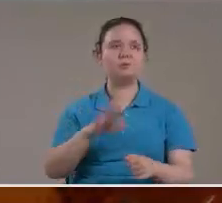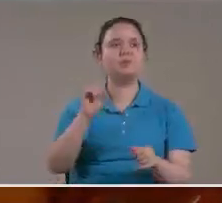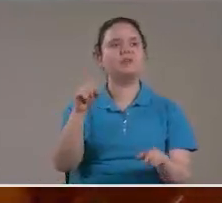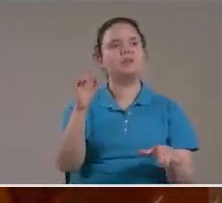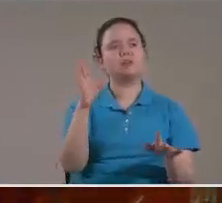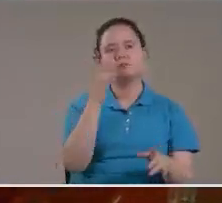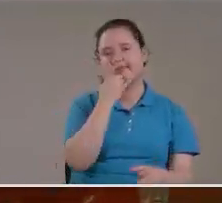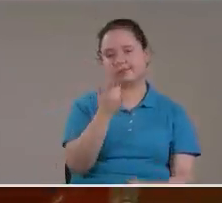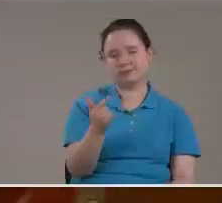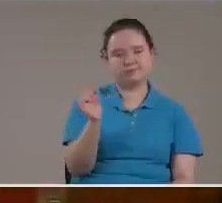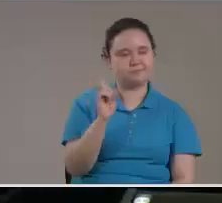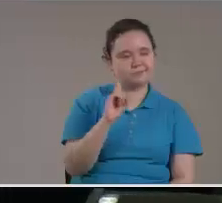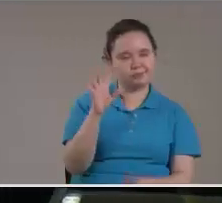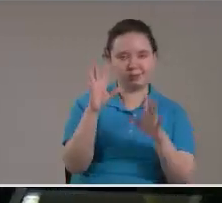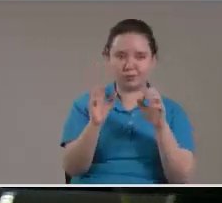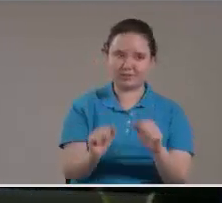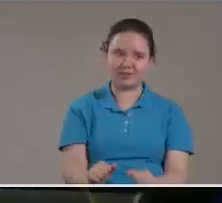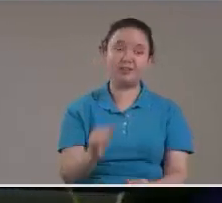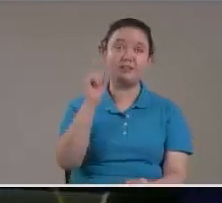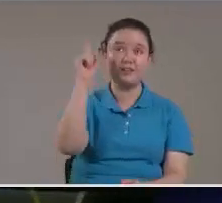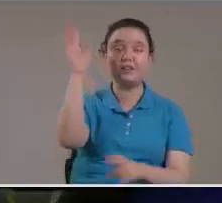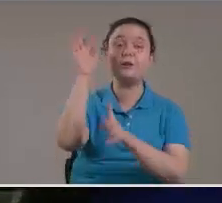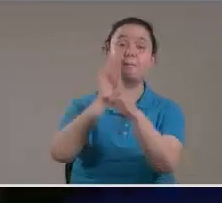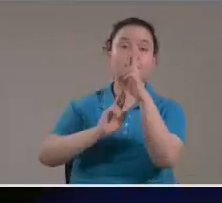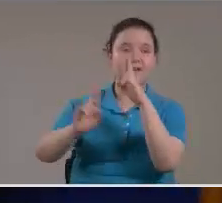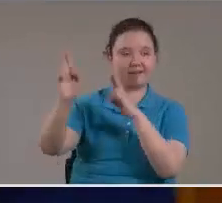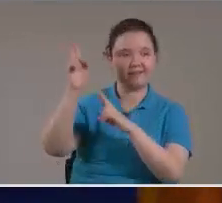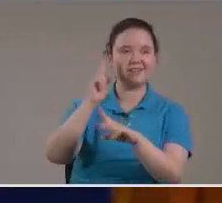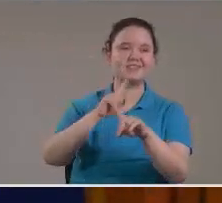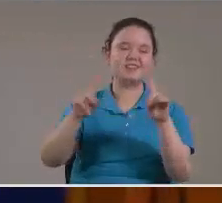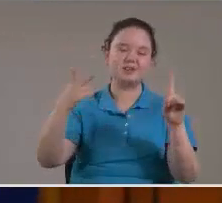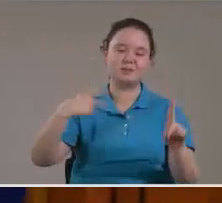eso no puede ser Yo no lo creo